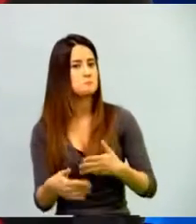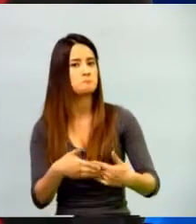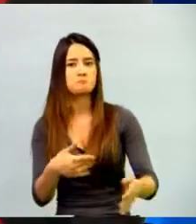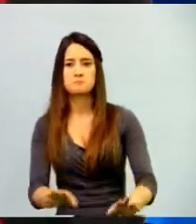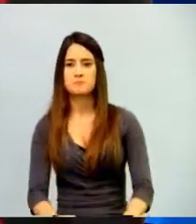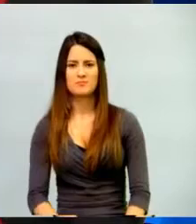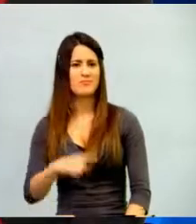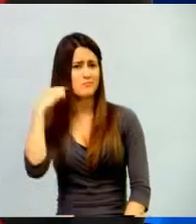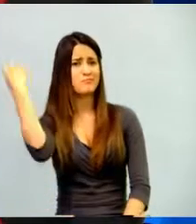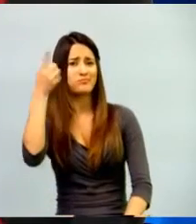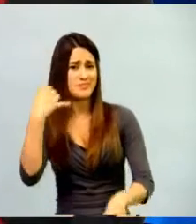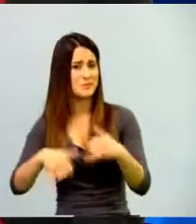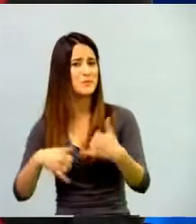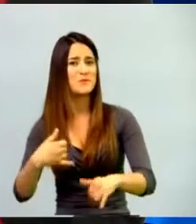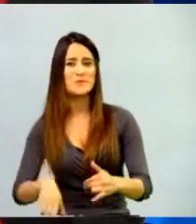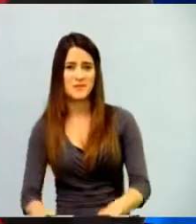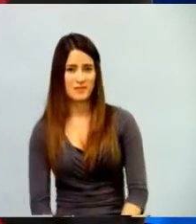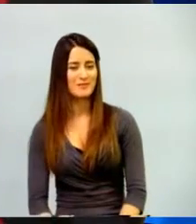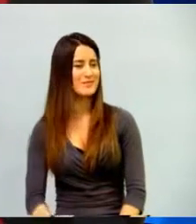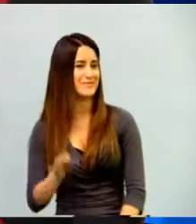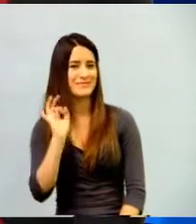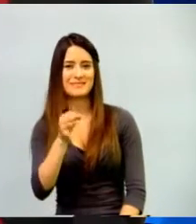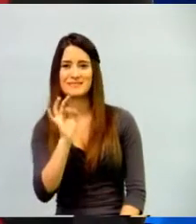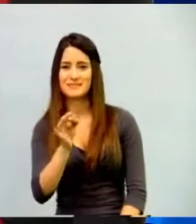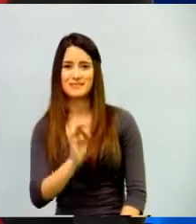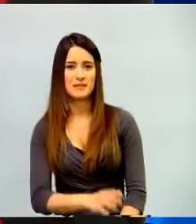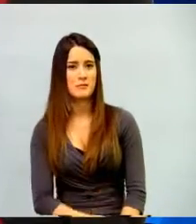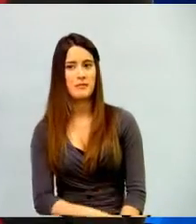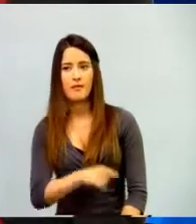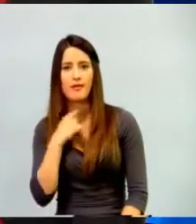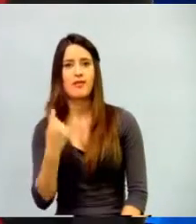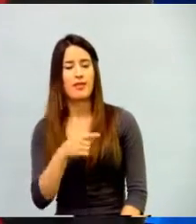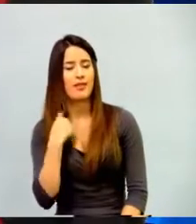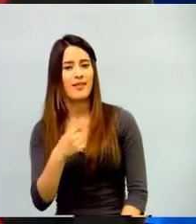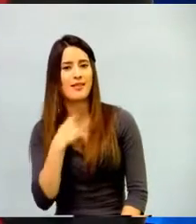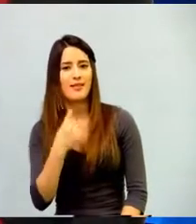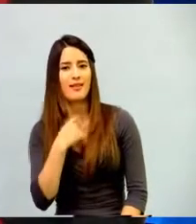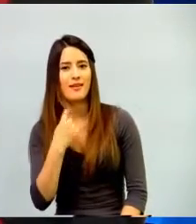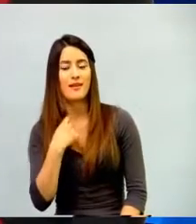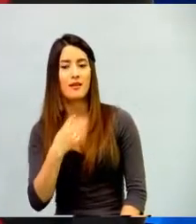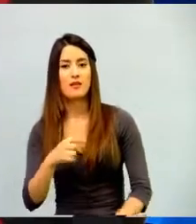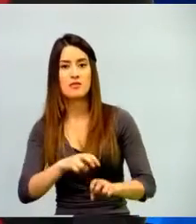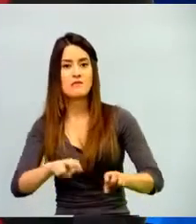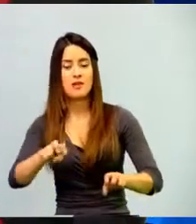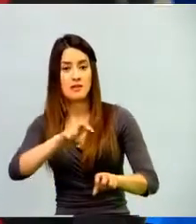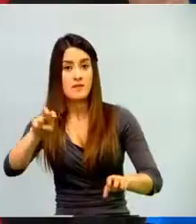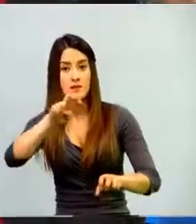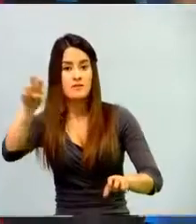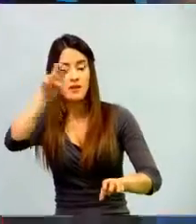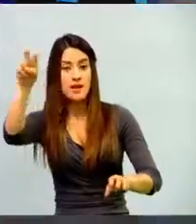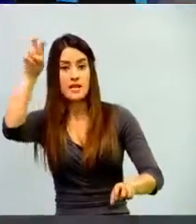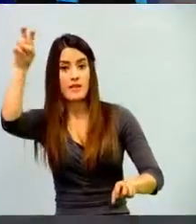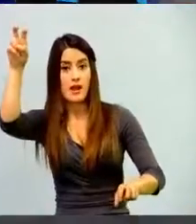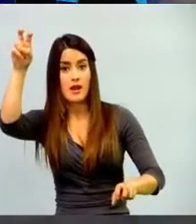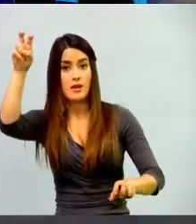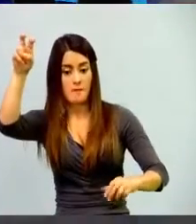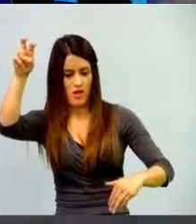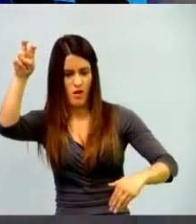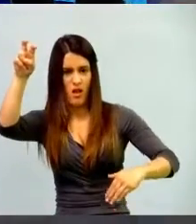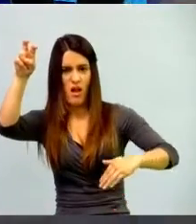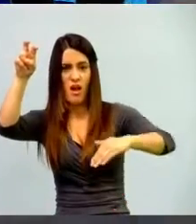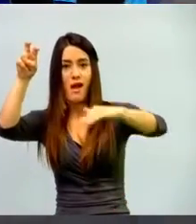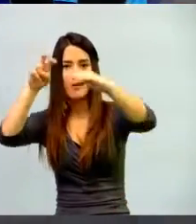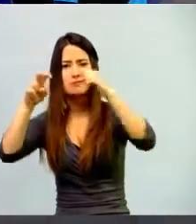podrá llegar a algún punto, algún día, pero necesita intentarlo, intentarlo muchas veces. Usted, sí.